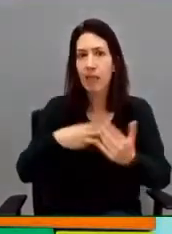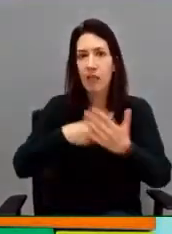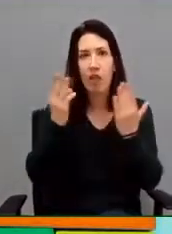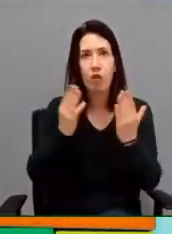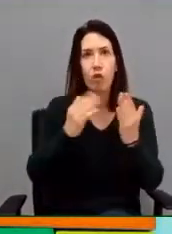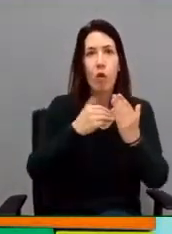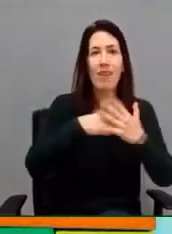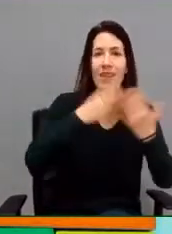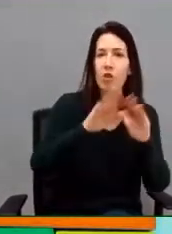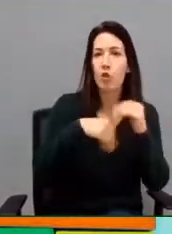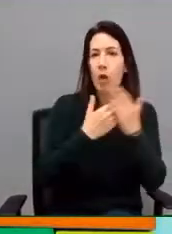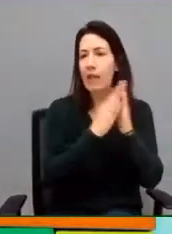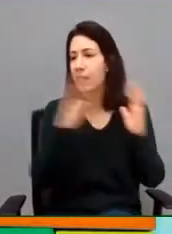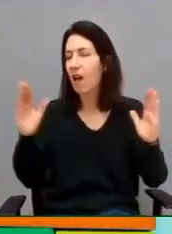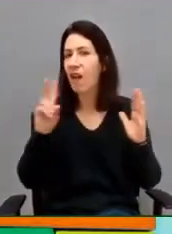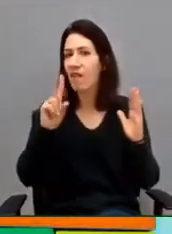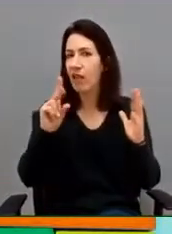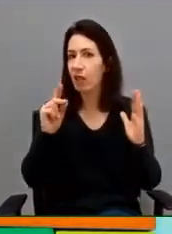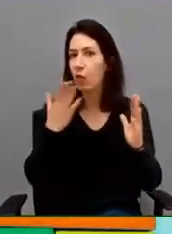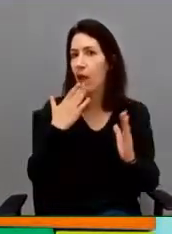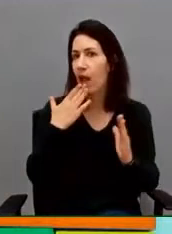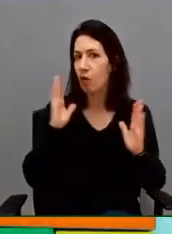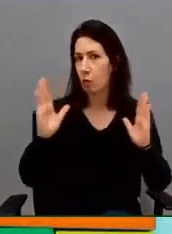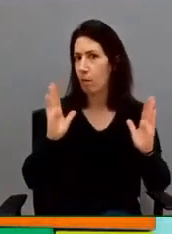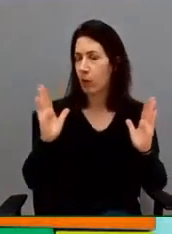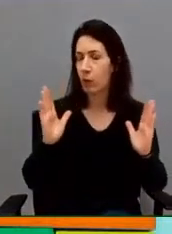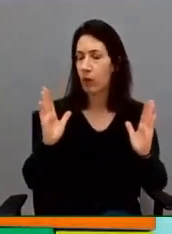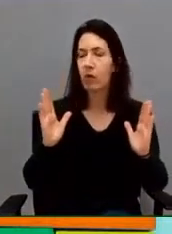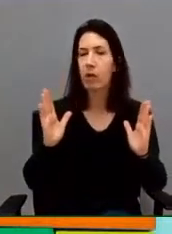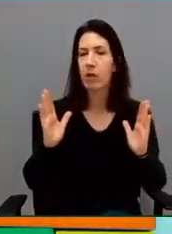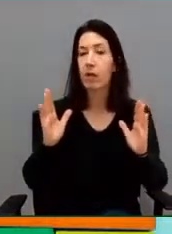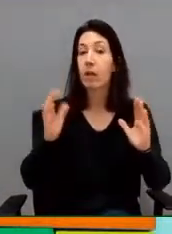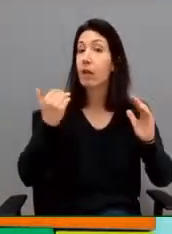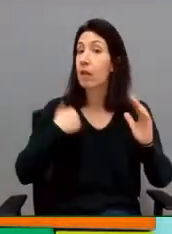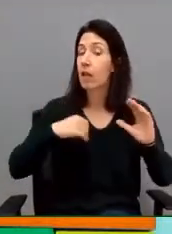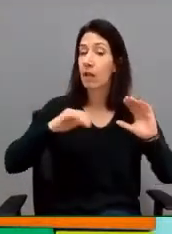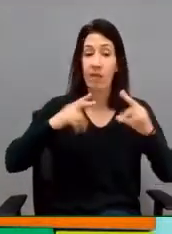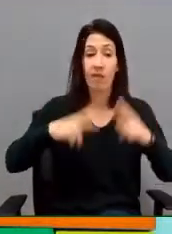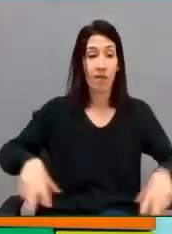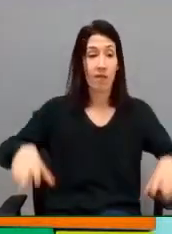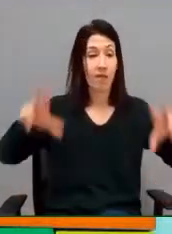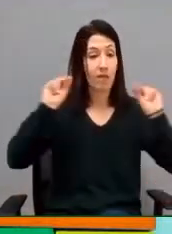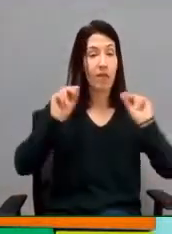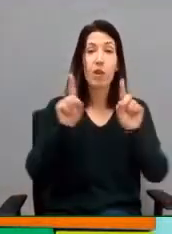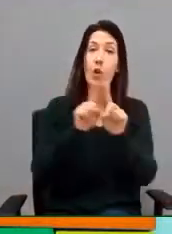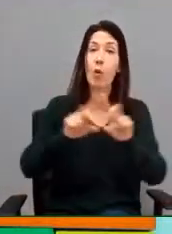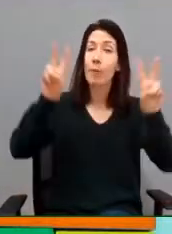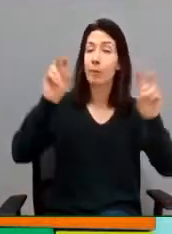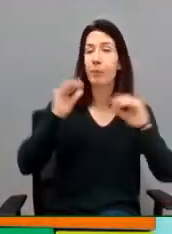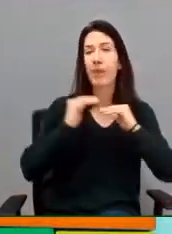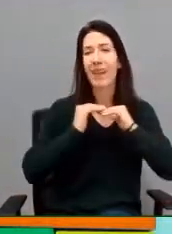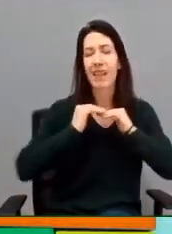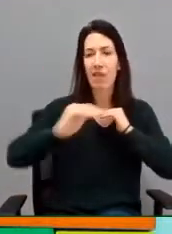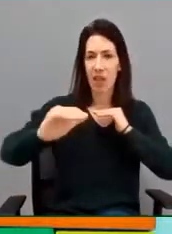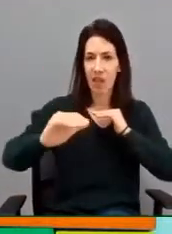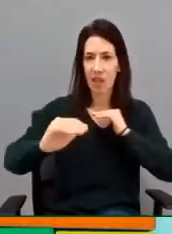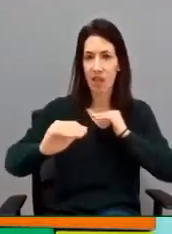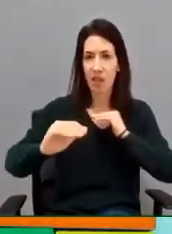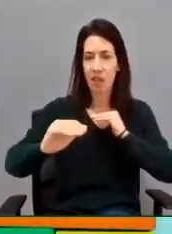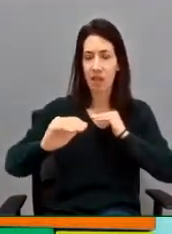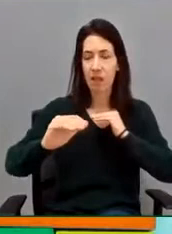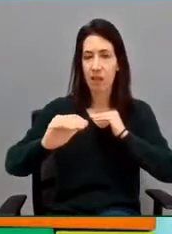18 a los 21 años, en el que una vez pasada la estabilidad o la cierta estabilidad del